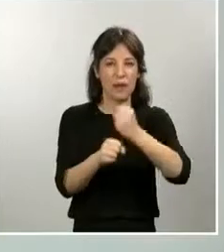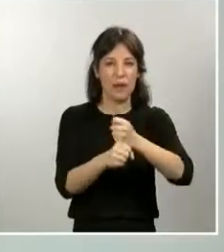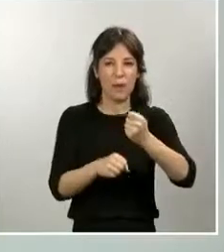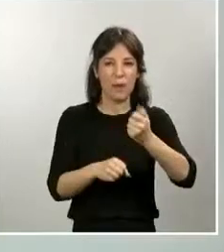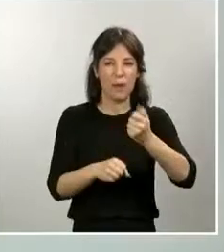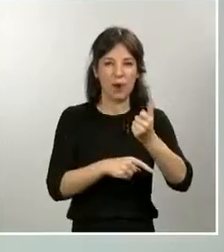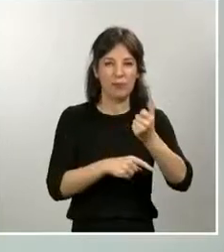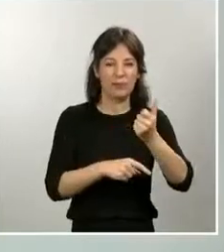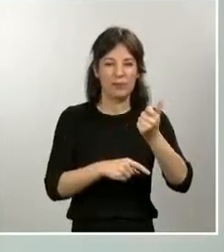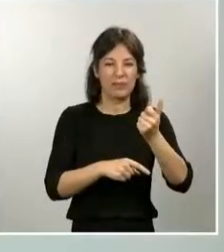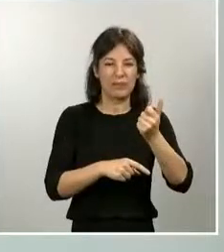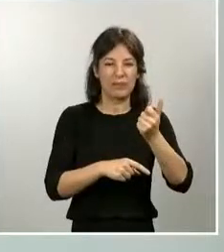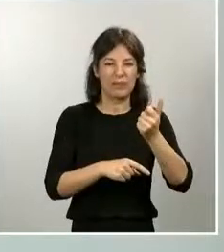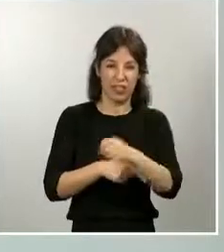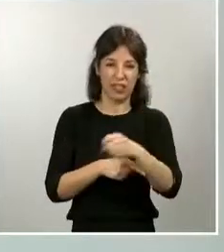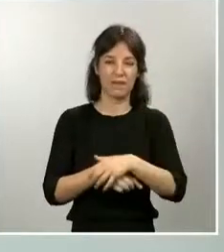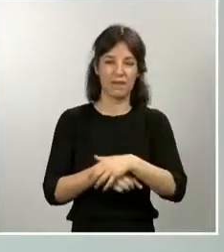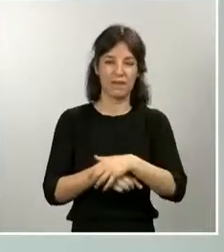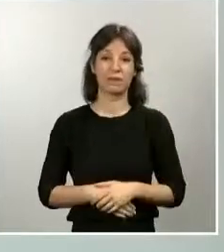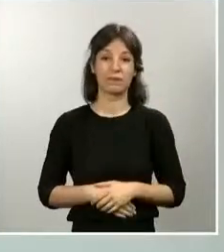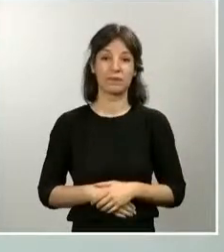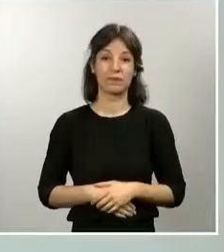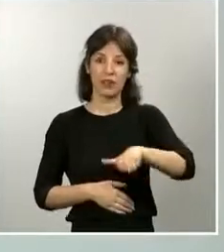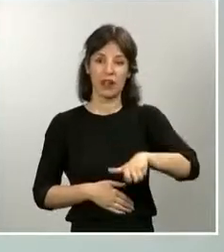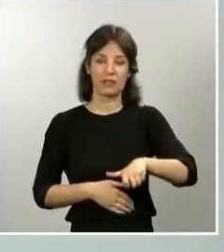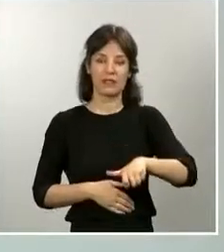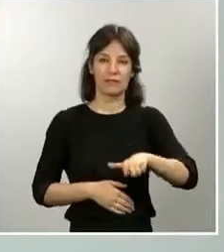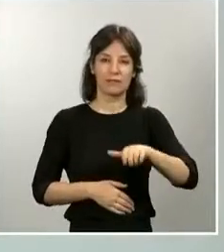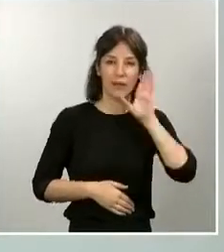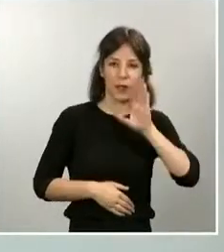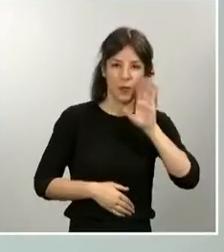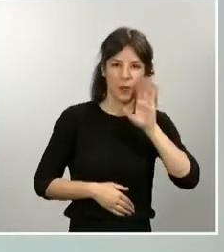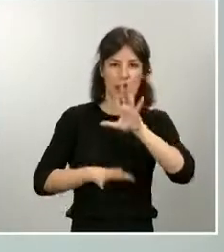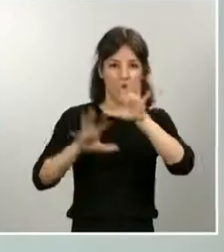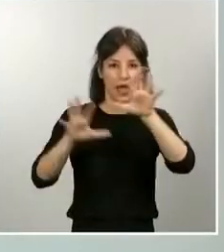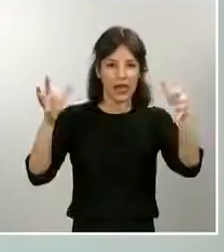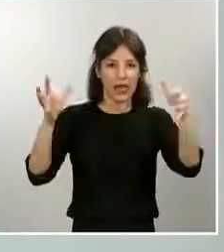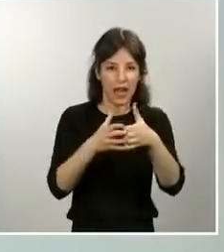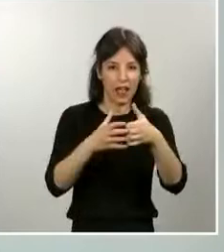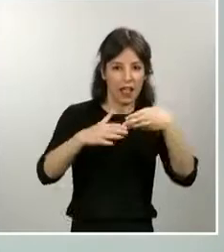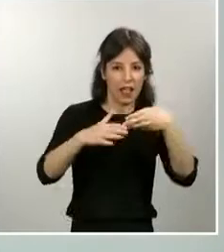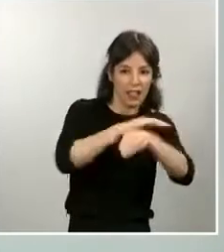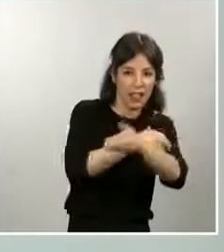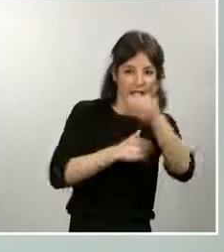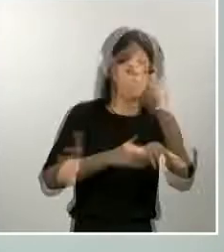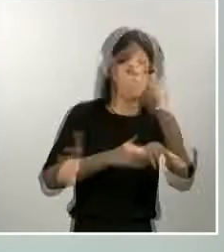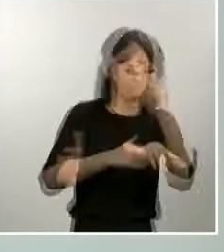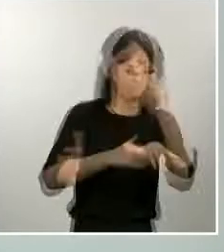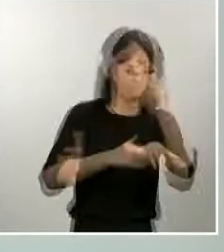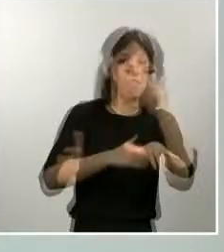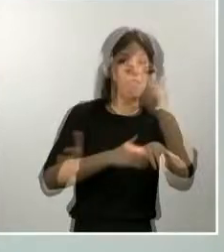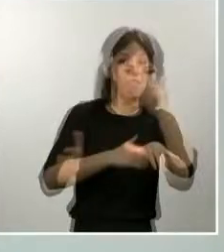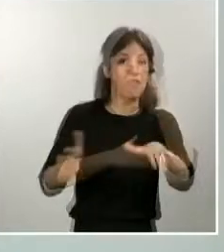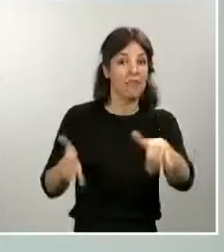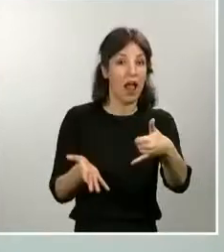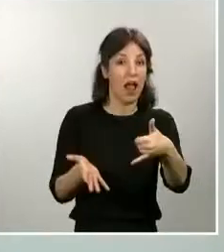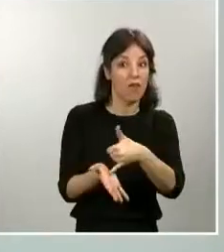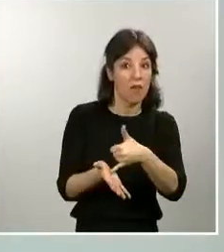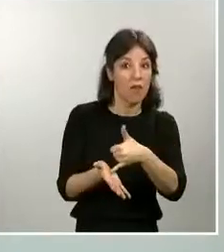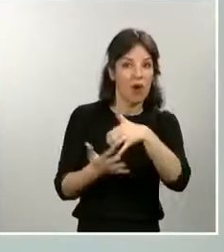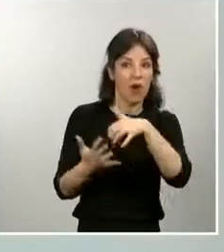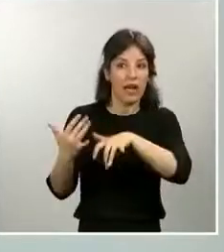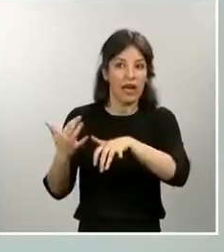Los ciberdelincuentes son conscientes de esta situación y aprovechan esas vulnerabilidades en los equipos y servidores